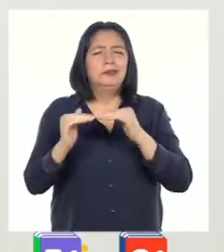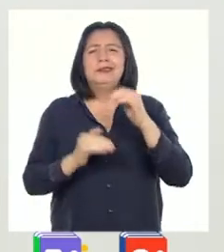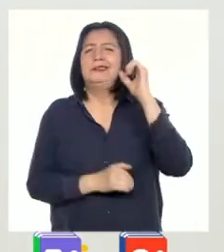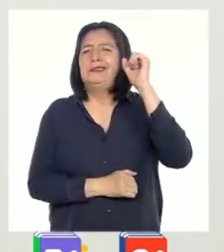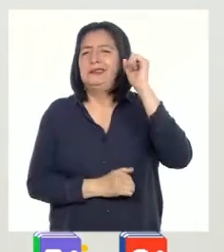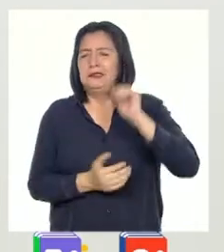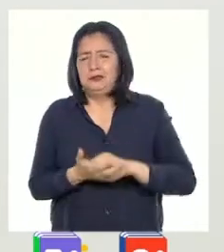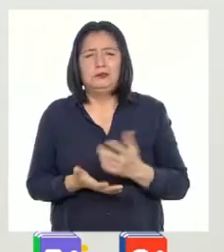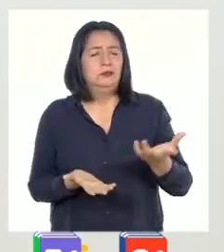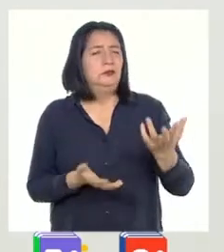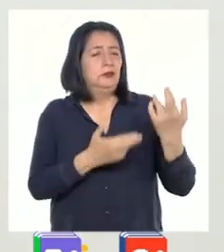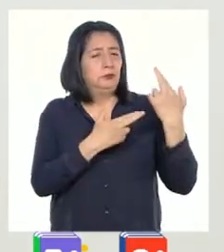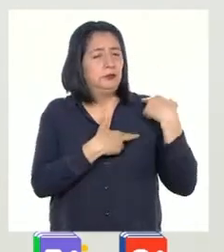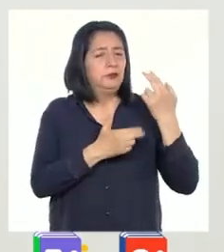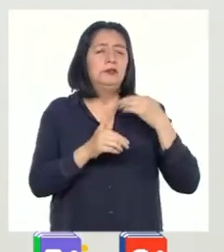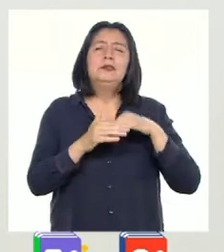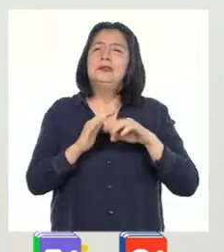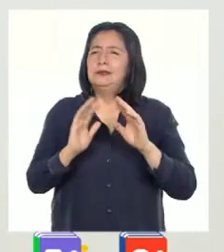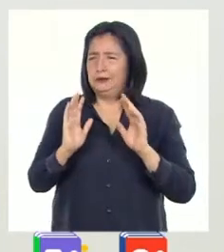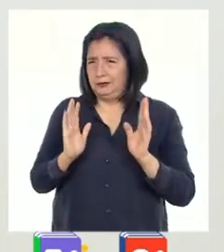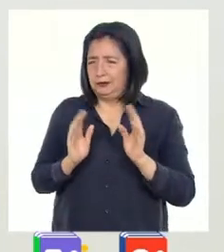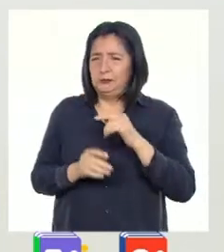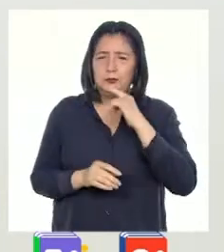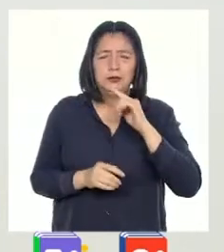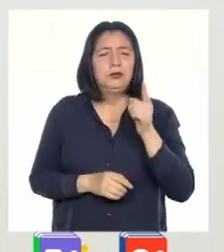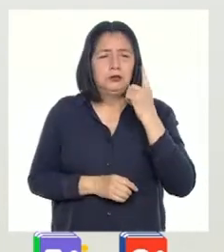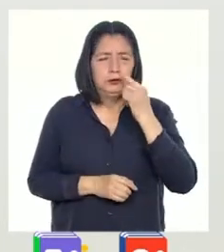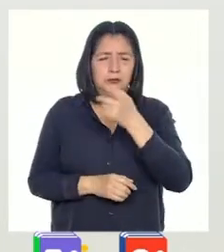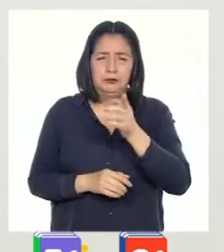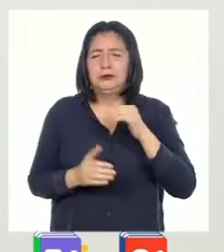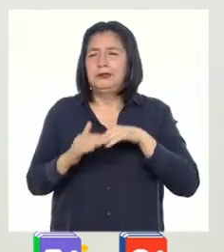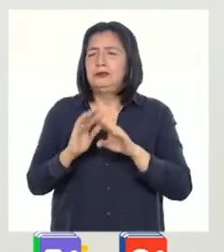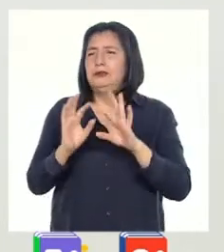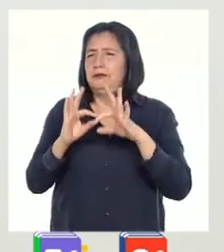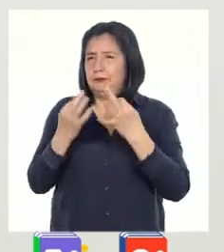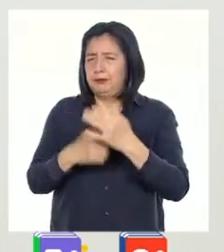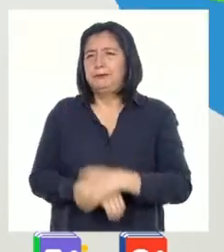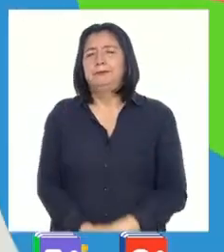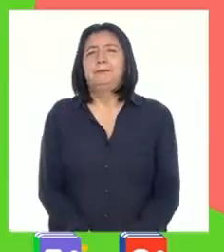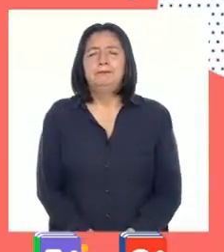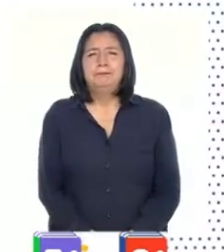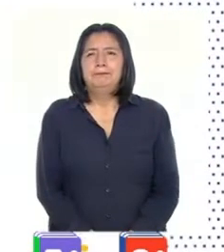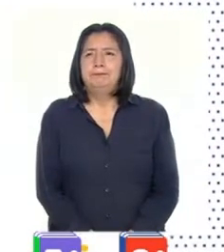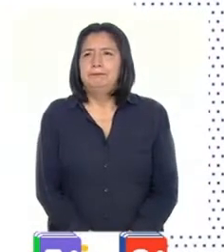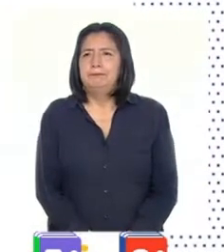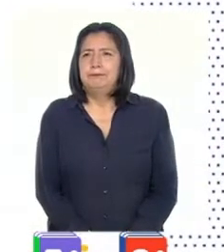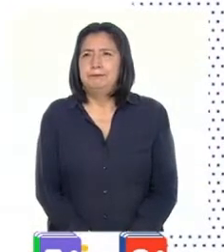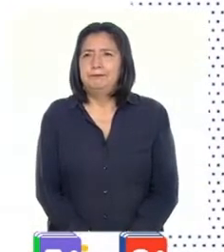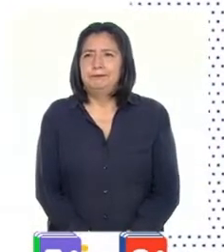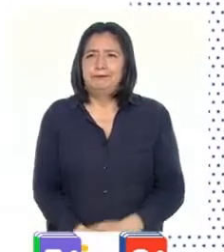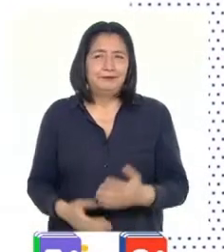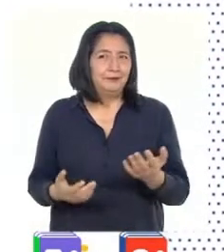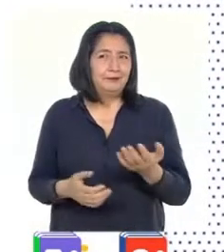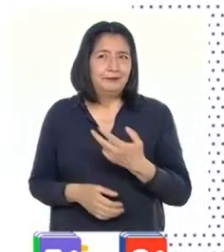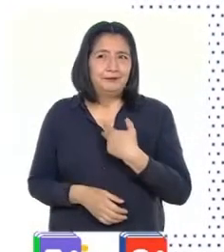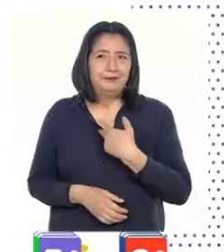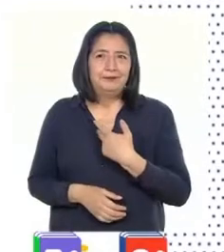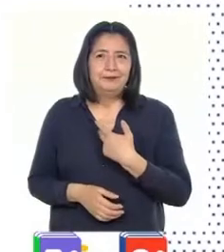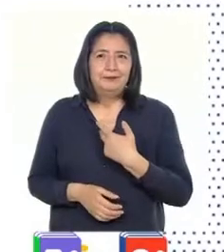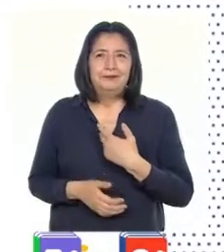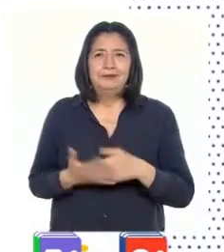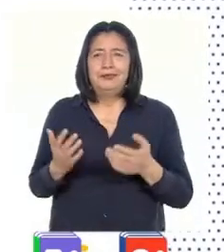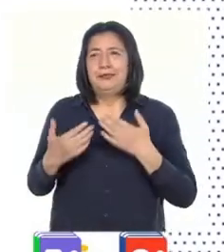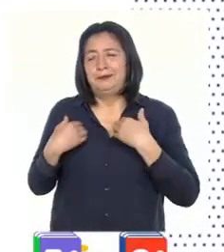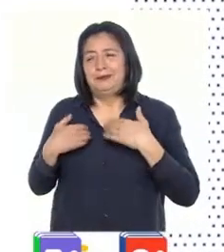derechos, tareas y responsabilidades entre mujeres y hombres en el hogar. Y me tocaron los pañales. Me